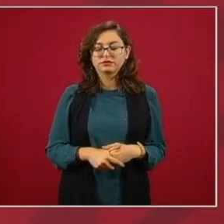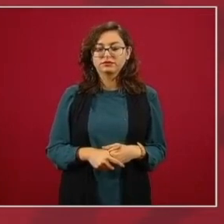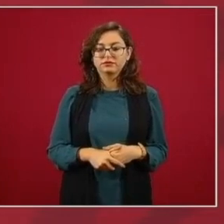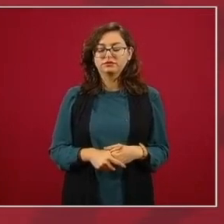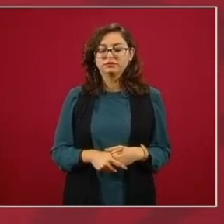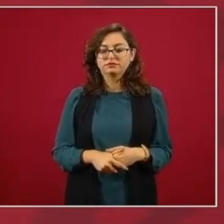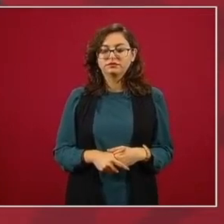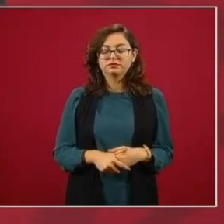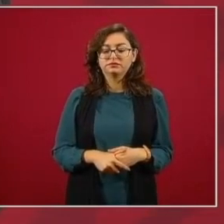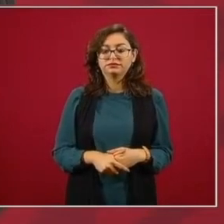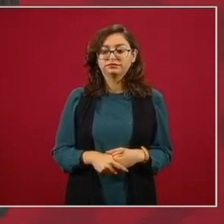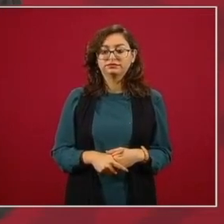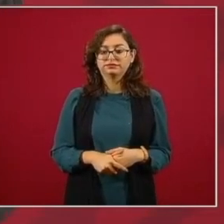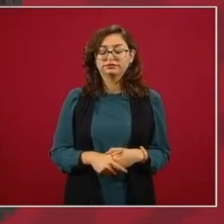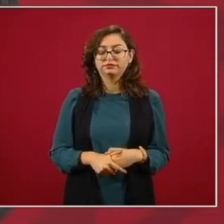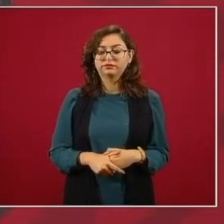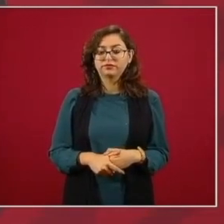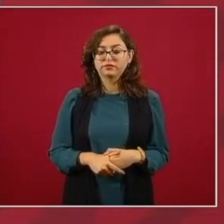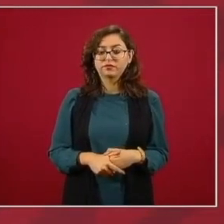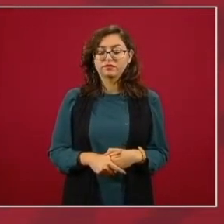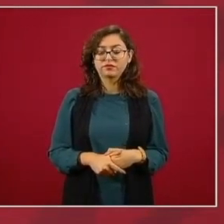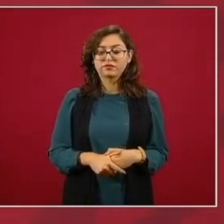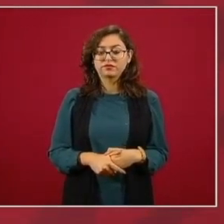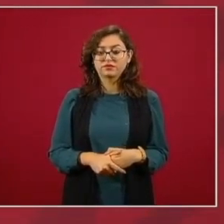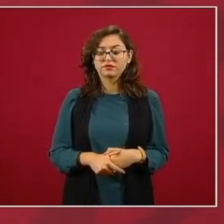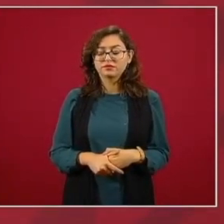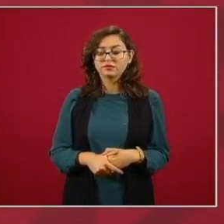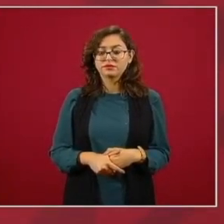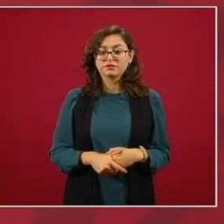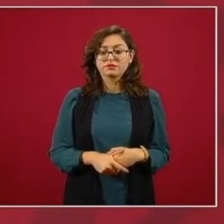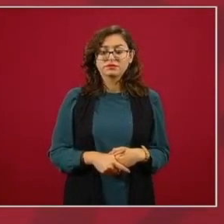quiénes causaron el daño de